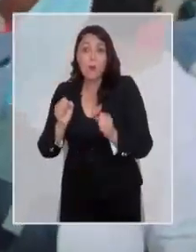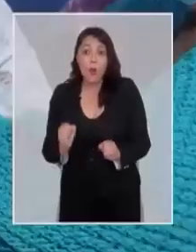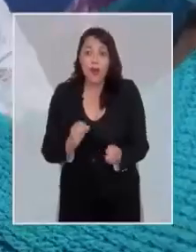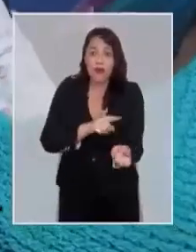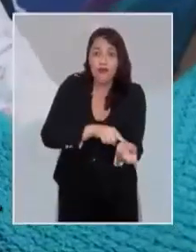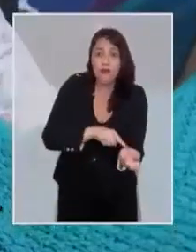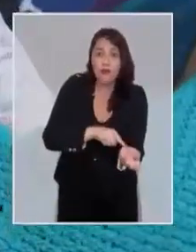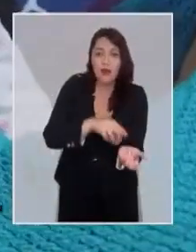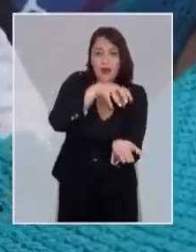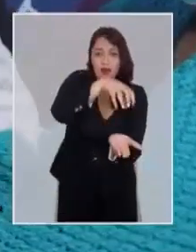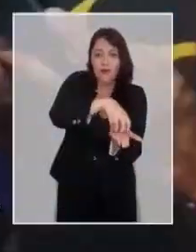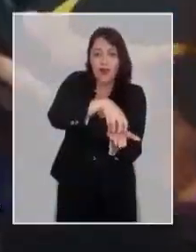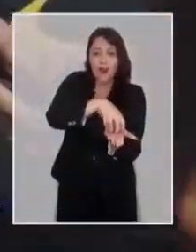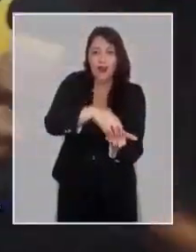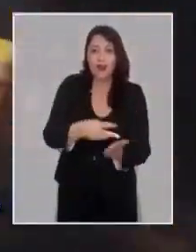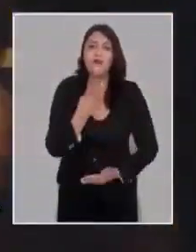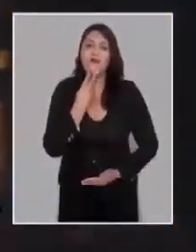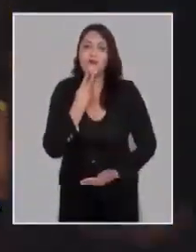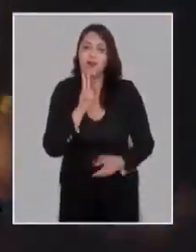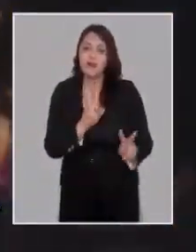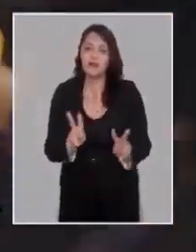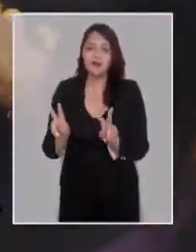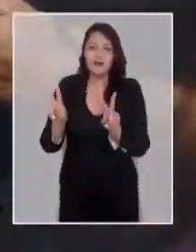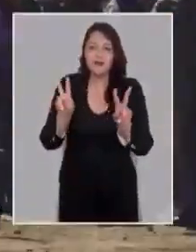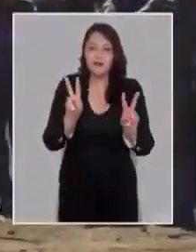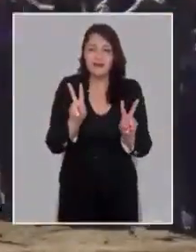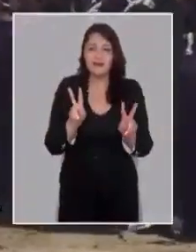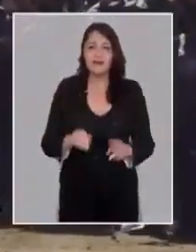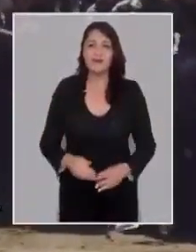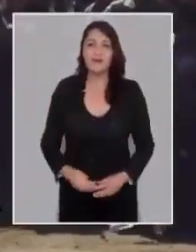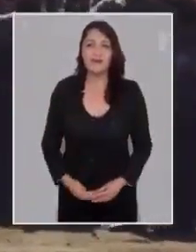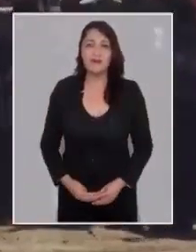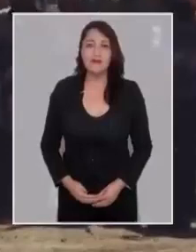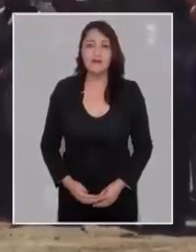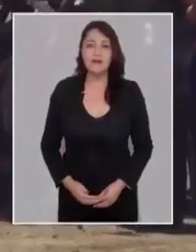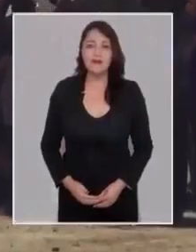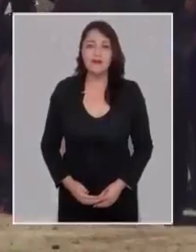delincuencia, y para que las familias en sus barrios puedan vivir en paz.